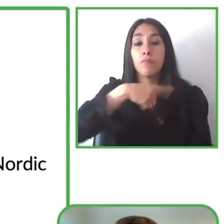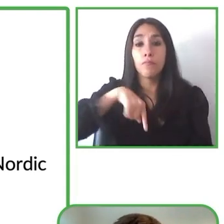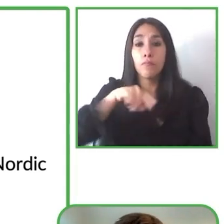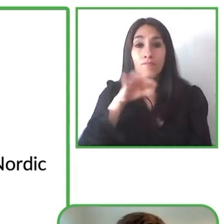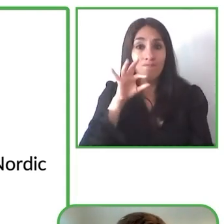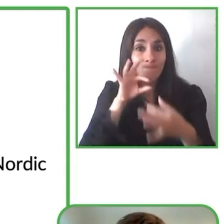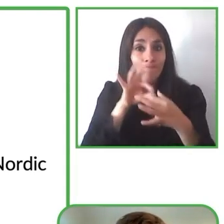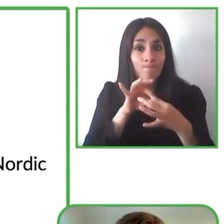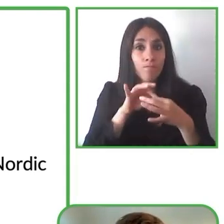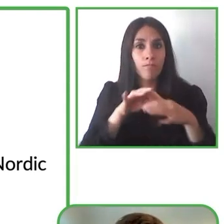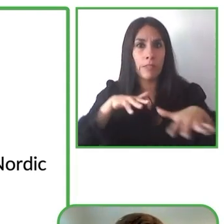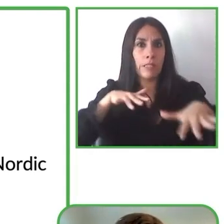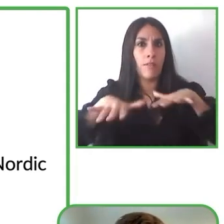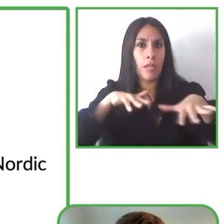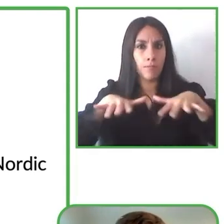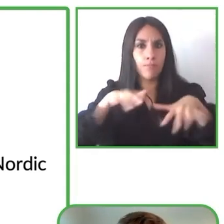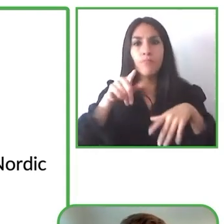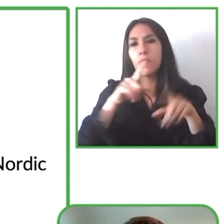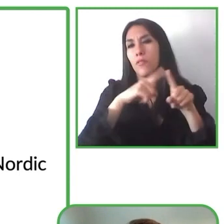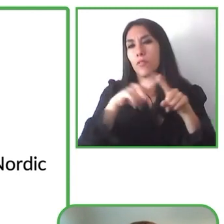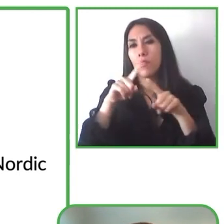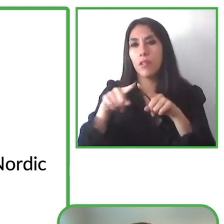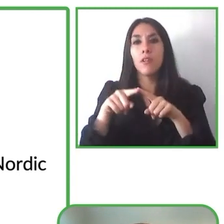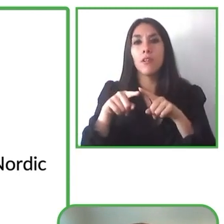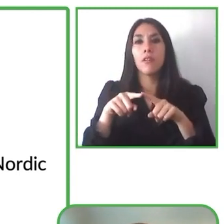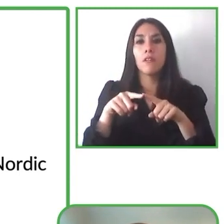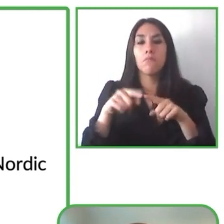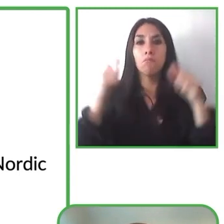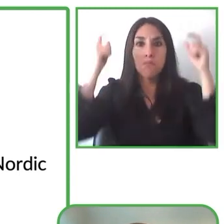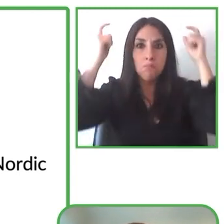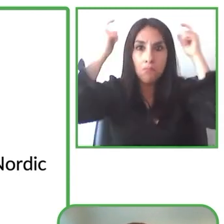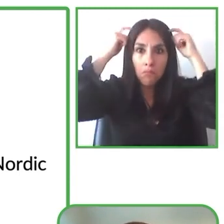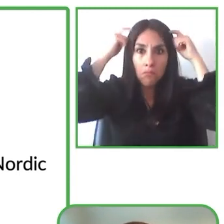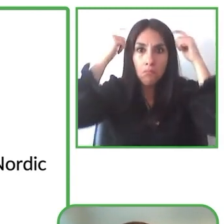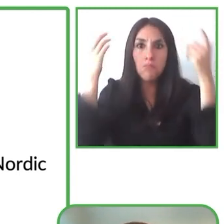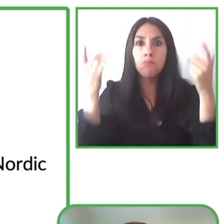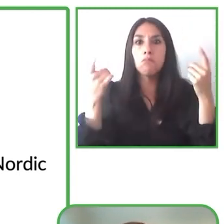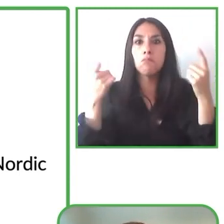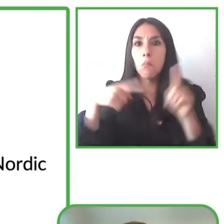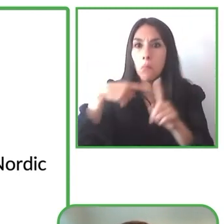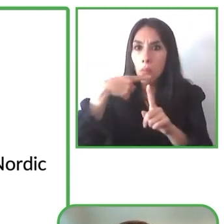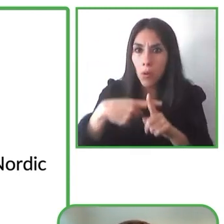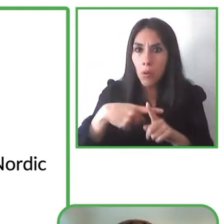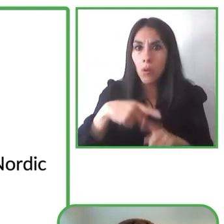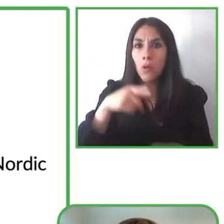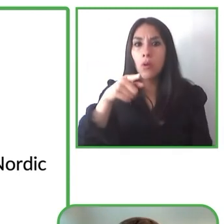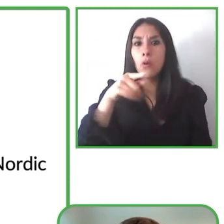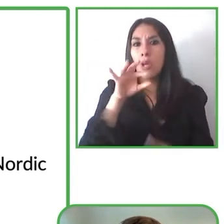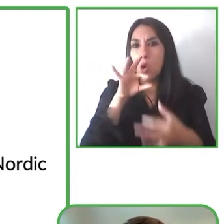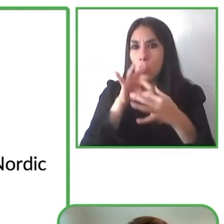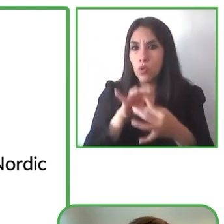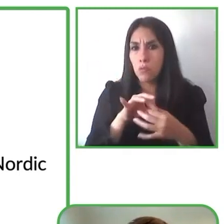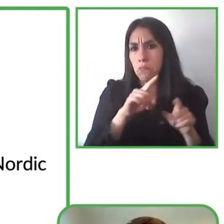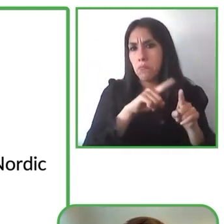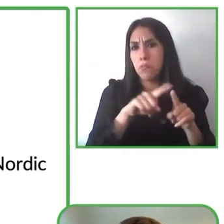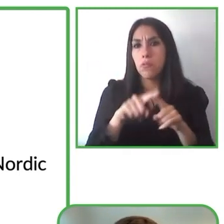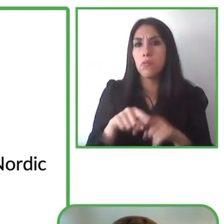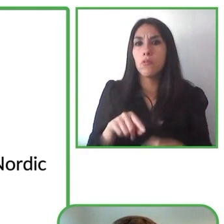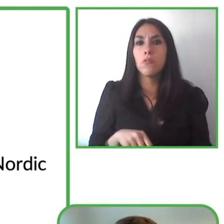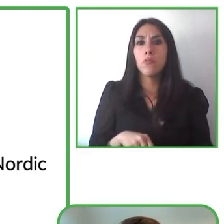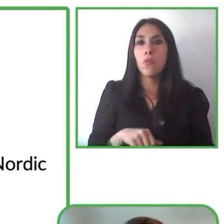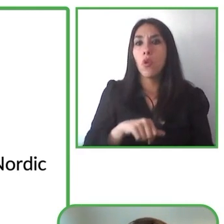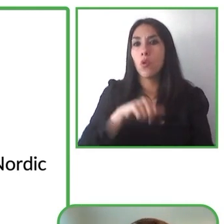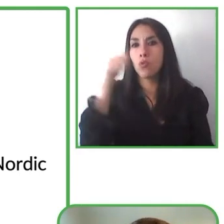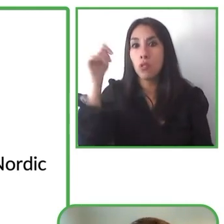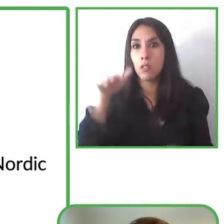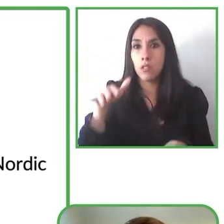Netflix tenemos otro servicio también en Escandinavia y dentro del app se